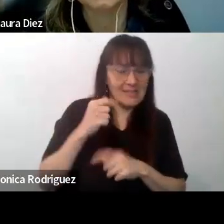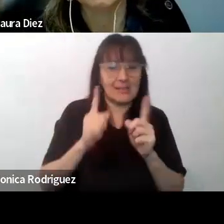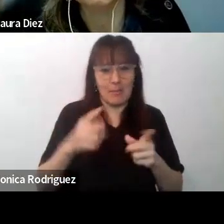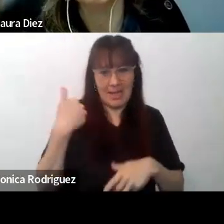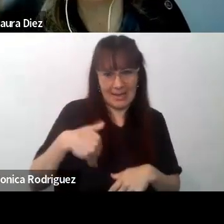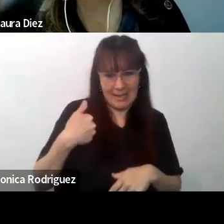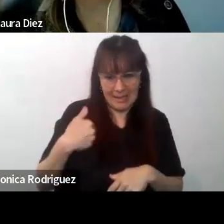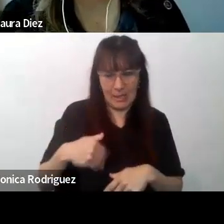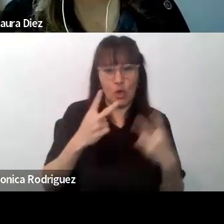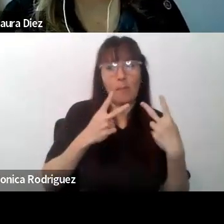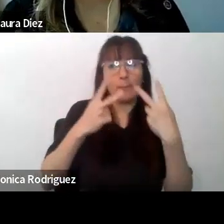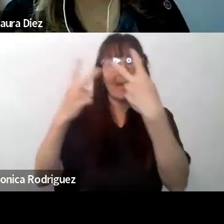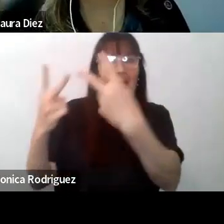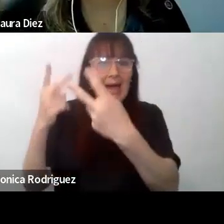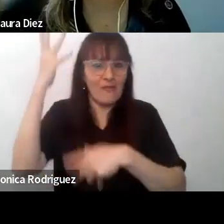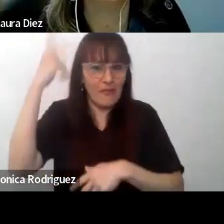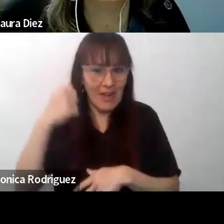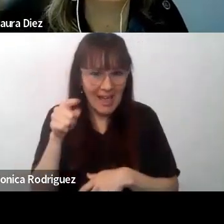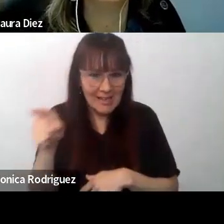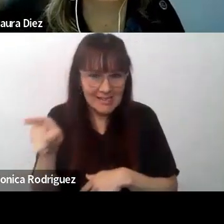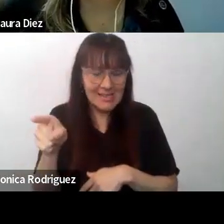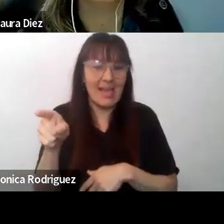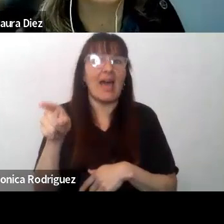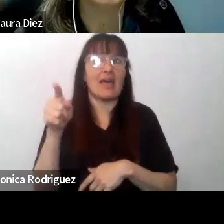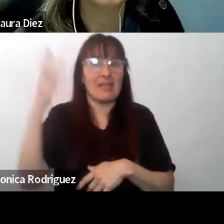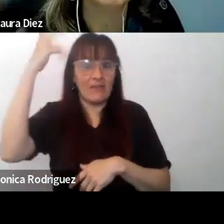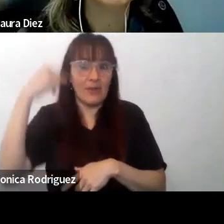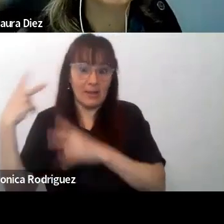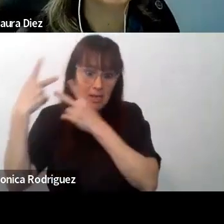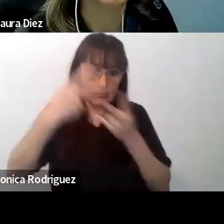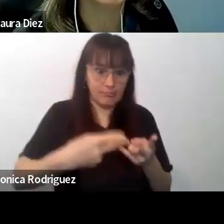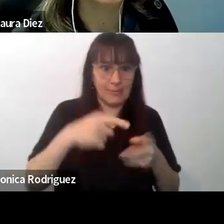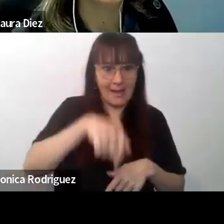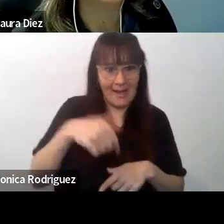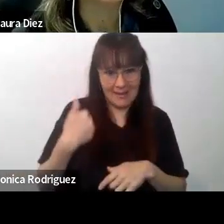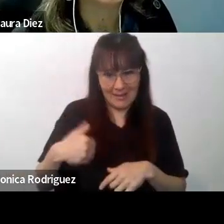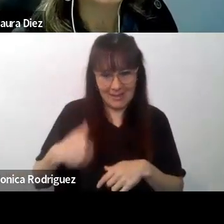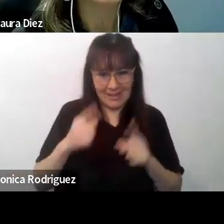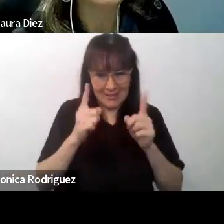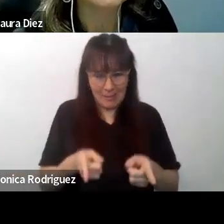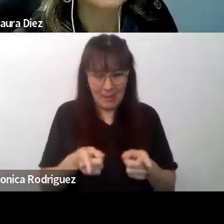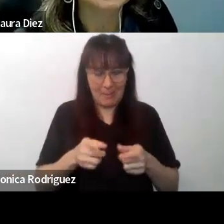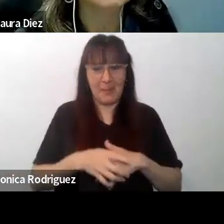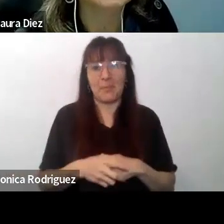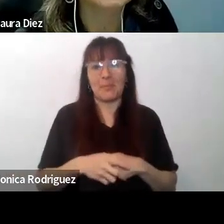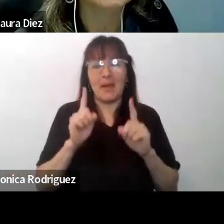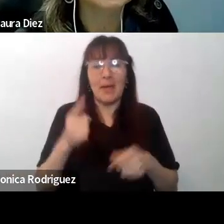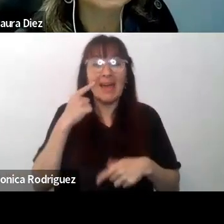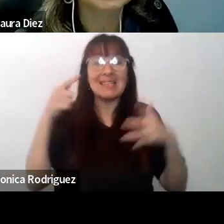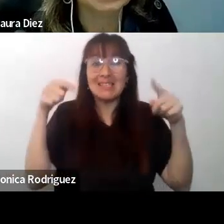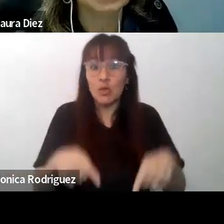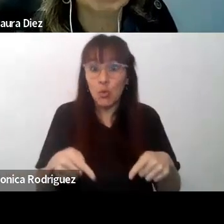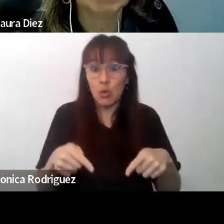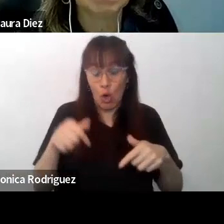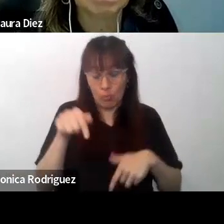viajan a Francia y de Francia que viajan a Argentina. También desde el INFOD se han